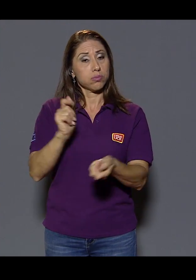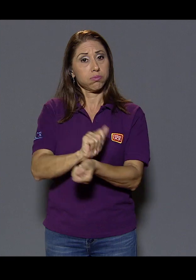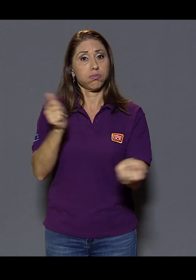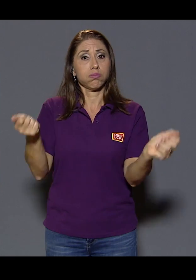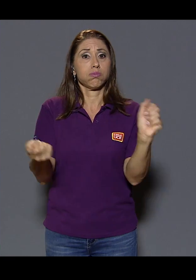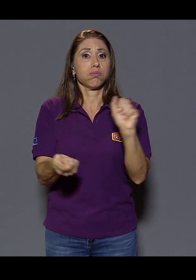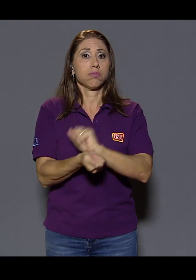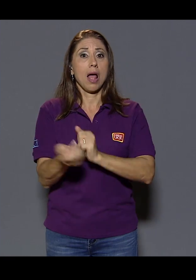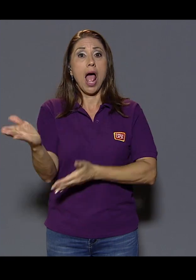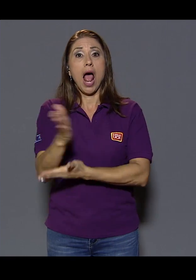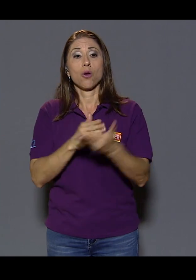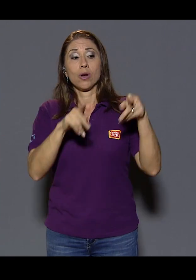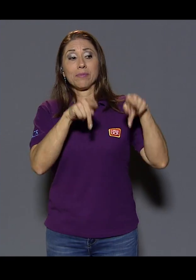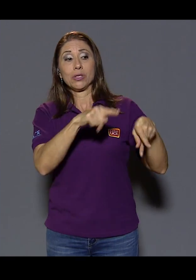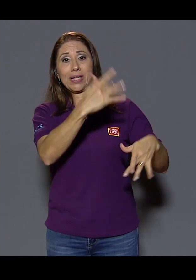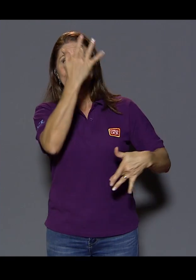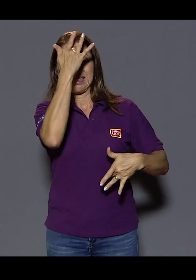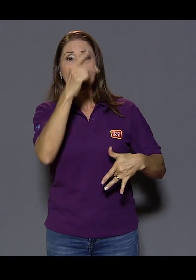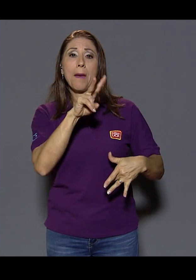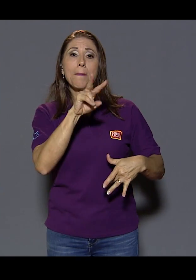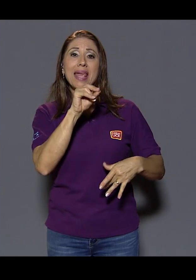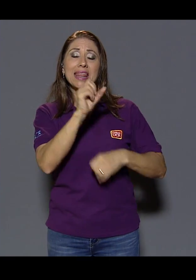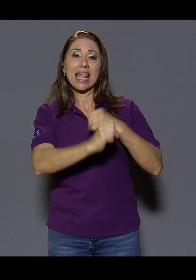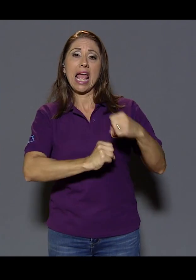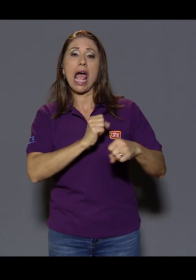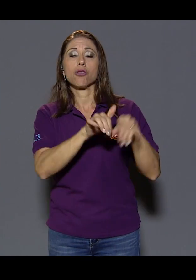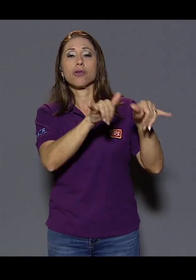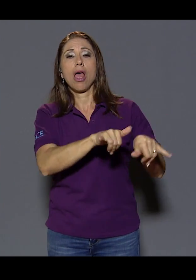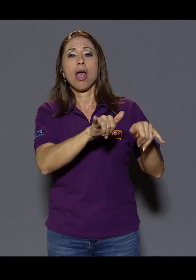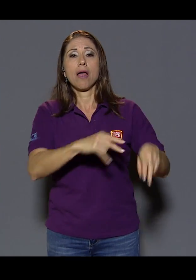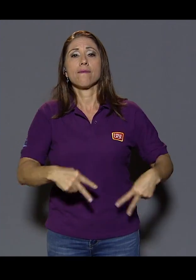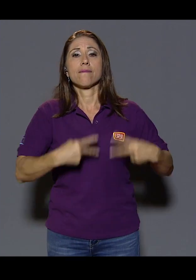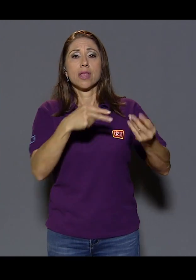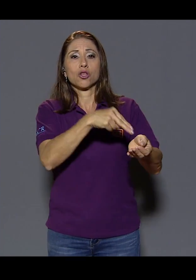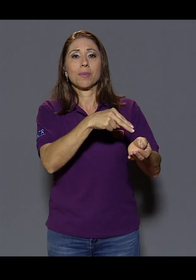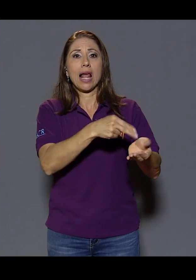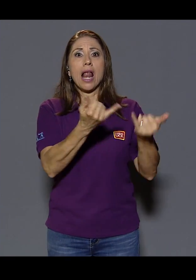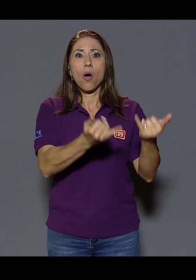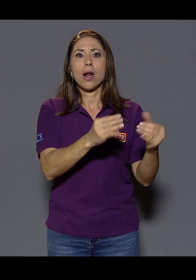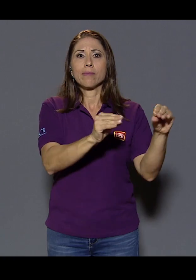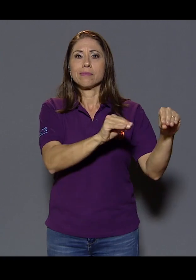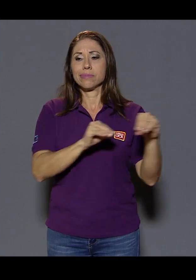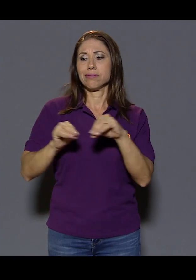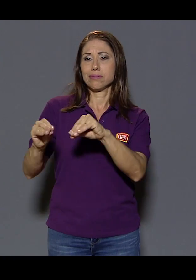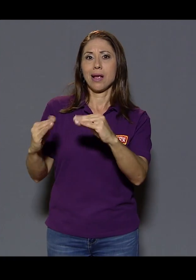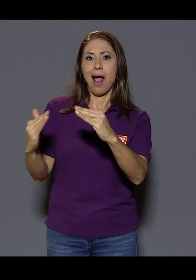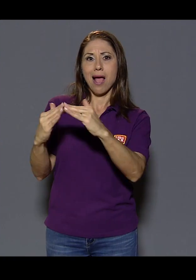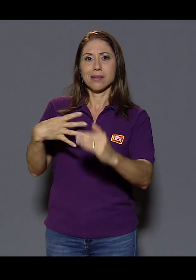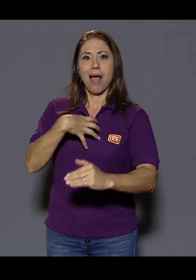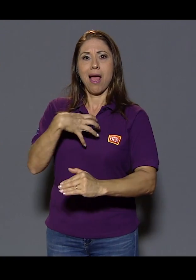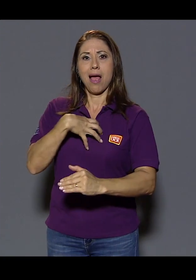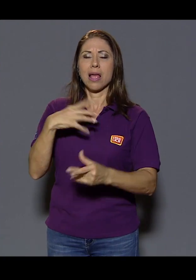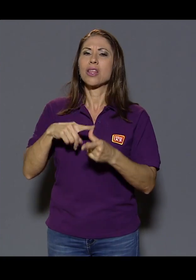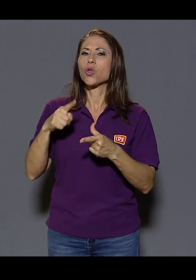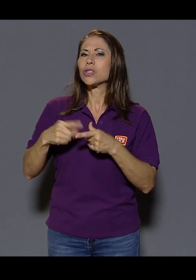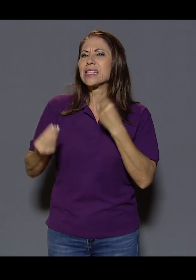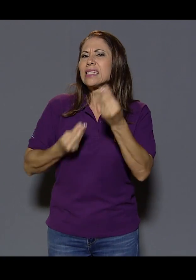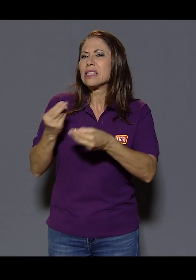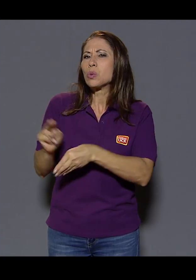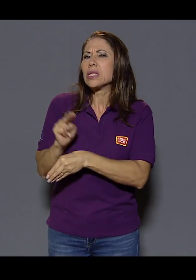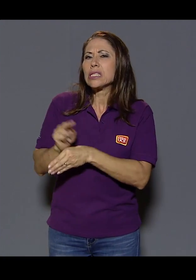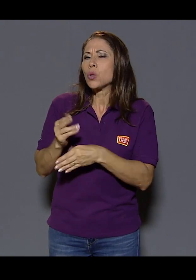fuerte, algunas personas tenían 20 años de estar viviendo en el hospital y vuelven a sus casas. Entonces, ¿cuáles fueron esos